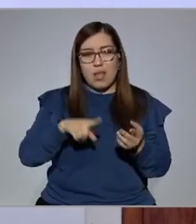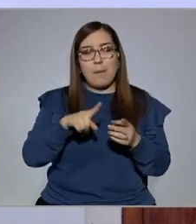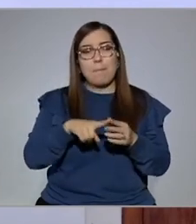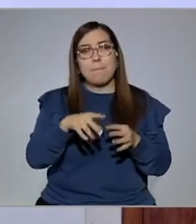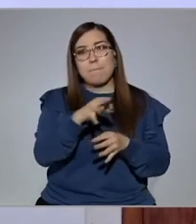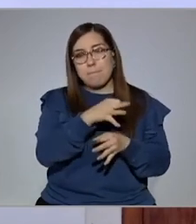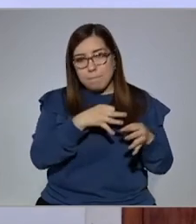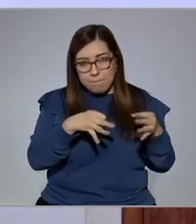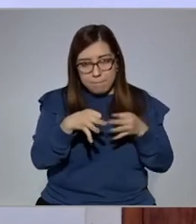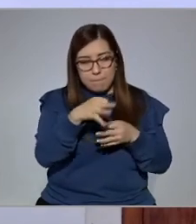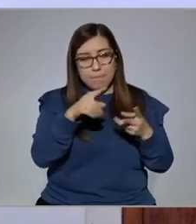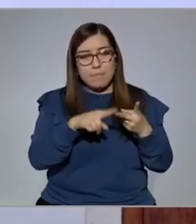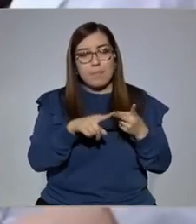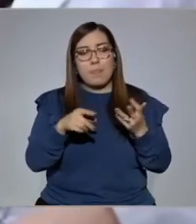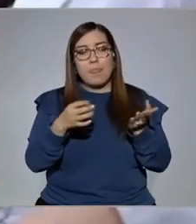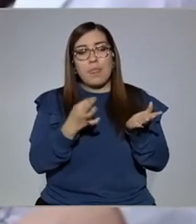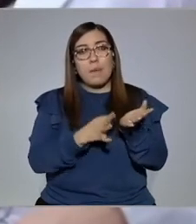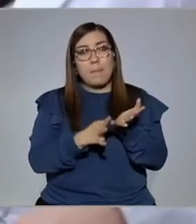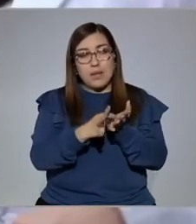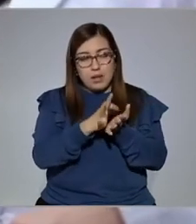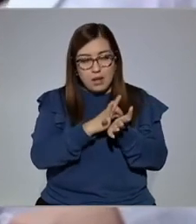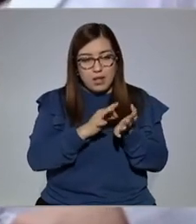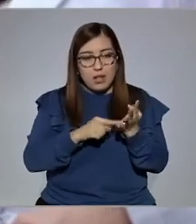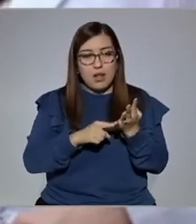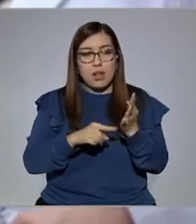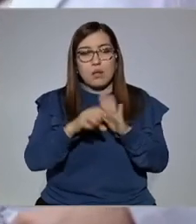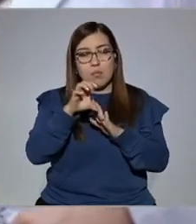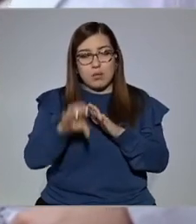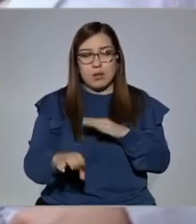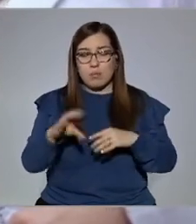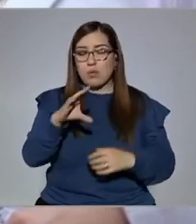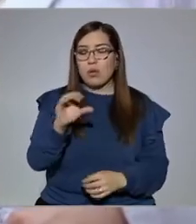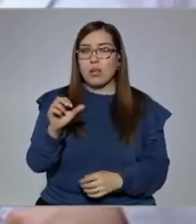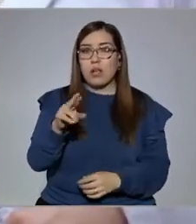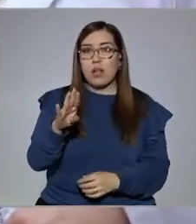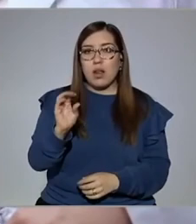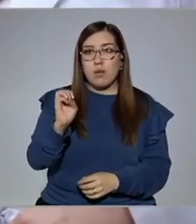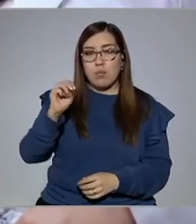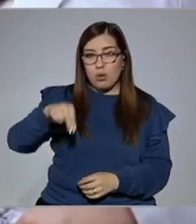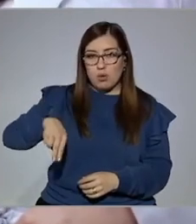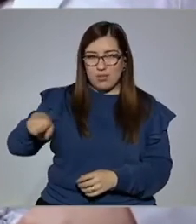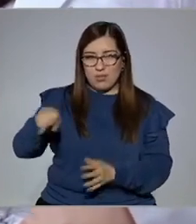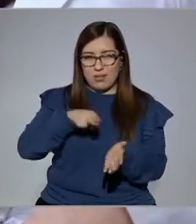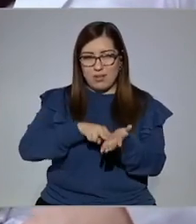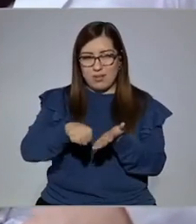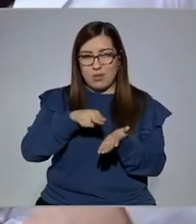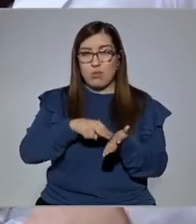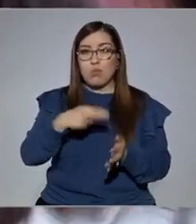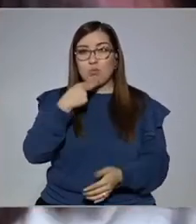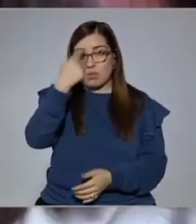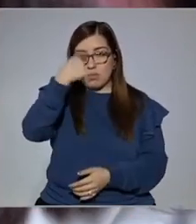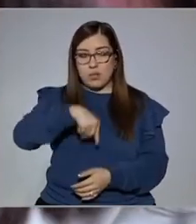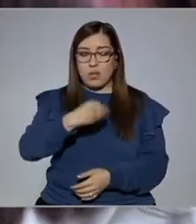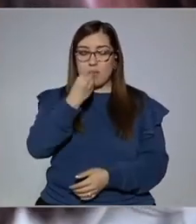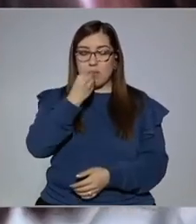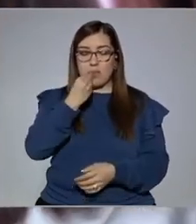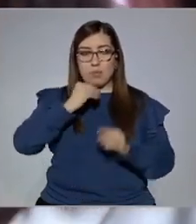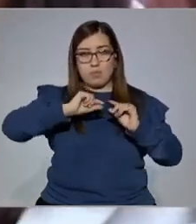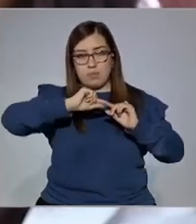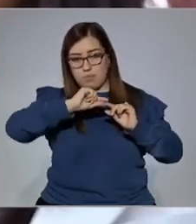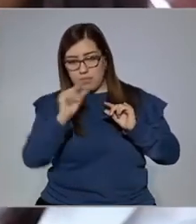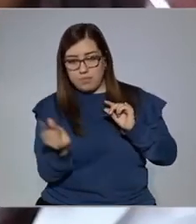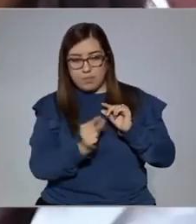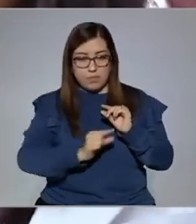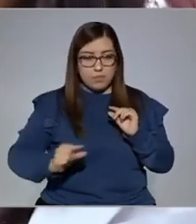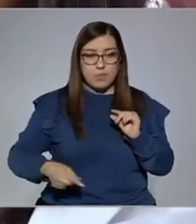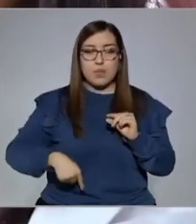todo tipo de secreciones. Por ejemplo, el carbón vegetal se utiliza popularmente para mejorar la digestión. Pero en